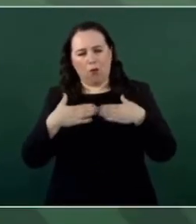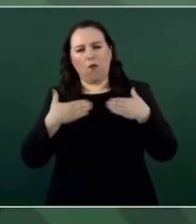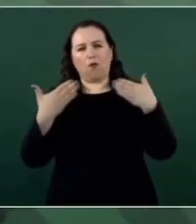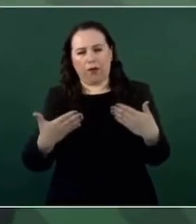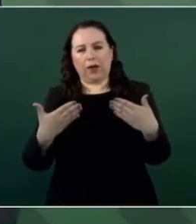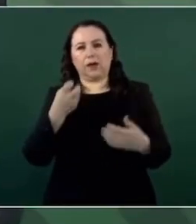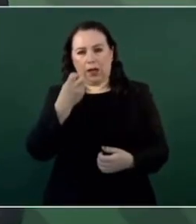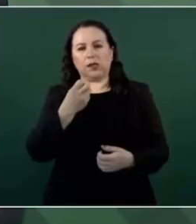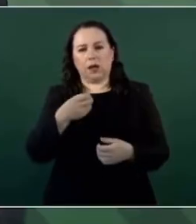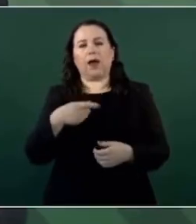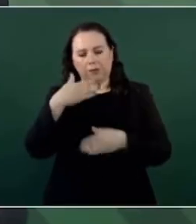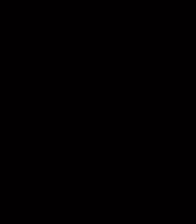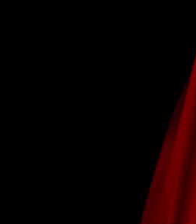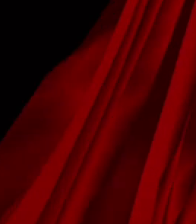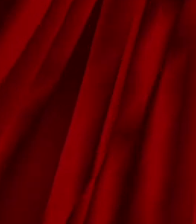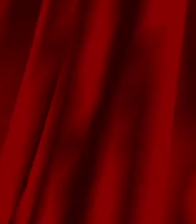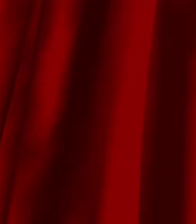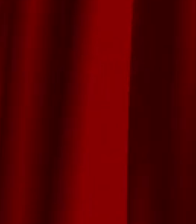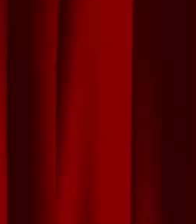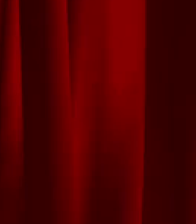esta forma. Me canso, canso. ¡Gracias! ¡Gracias! ¡Gracias! ¡Gracias! ¡Gracias! Gracias